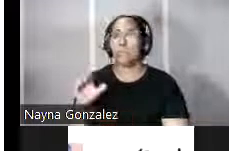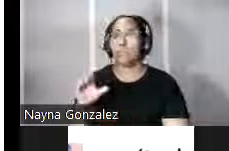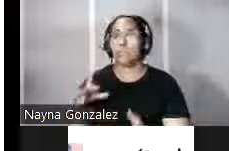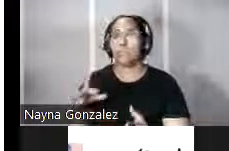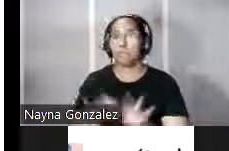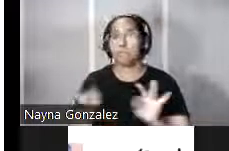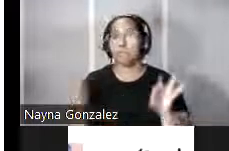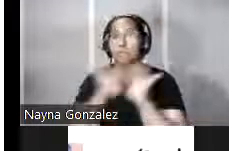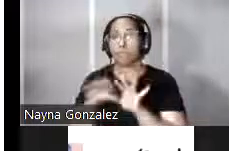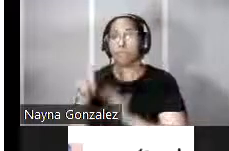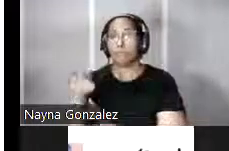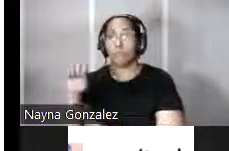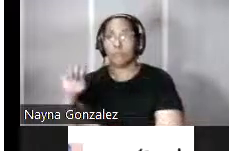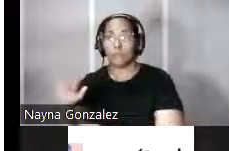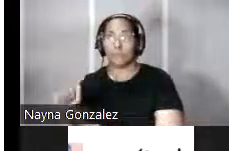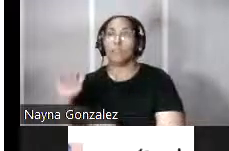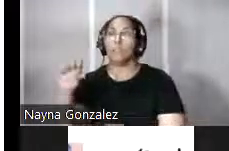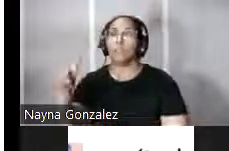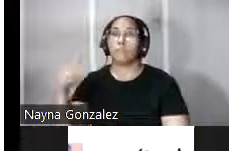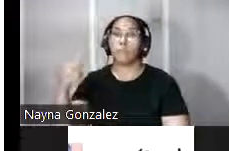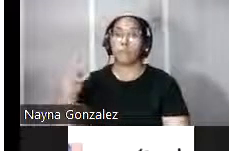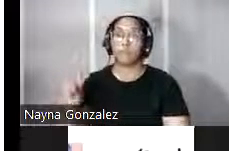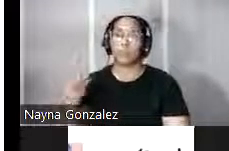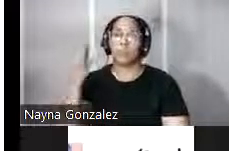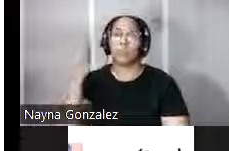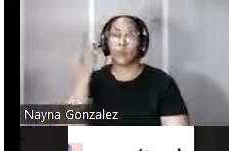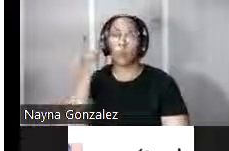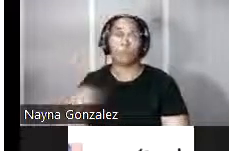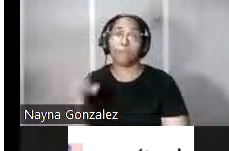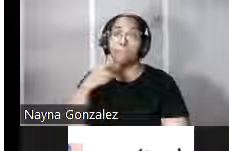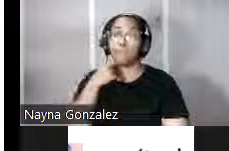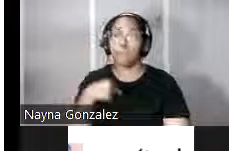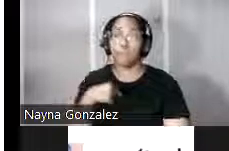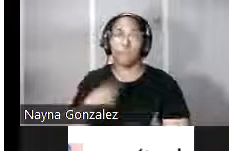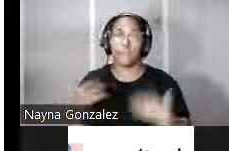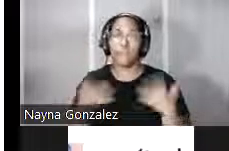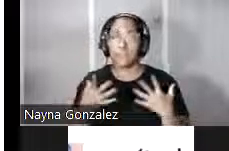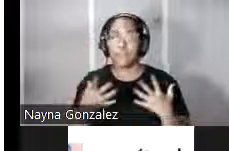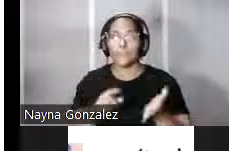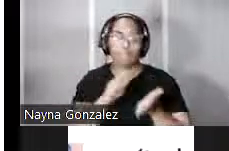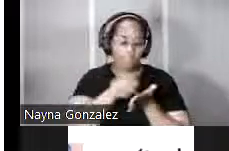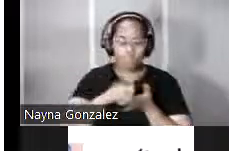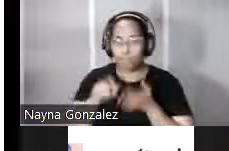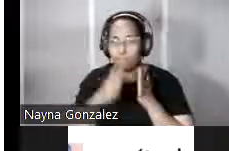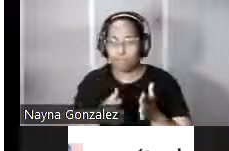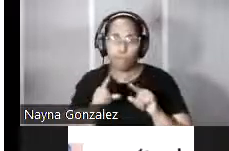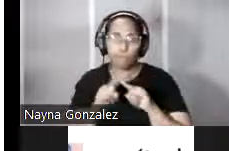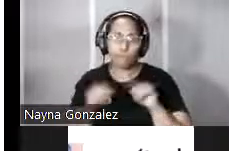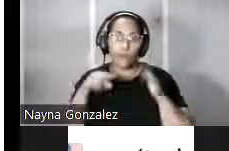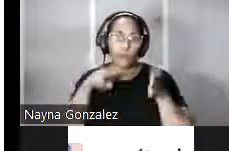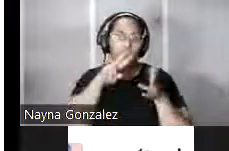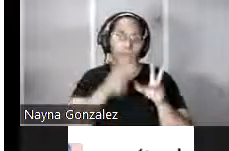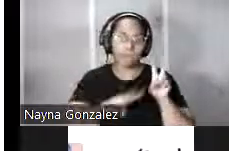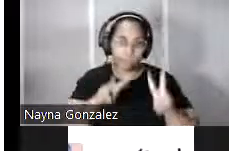mi tesis doctoral porque había sido mencionada hasta el momento por pocos autores pero ninguno había analizado las